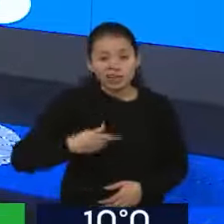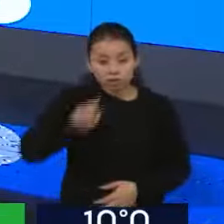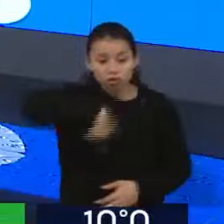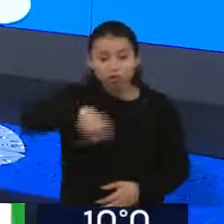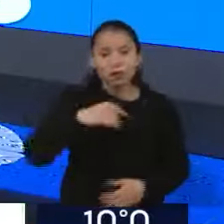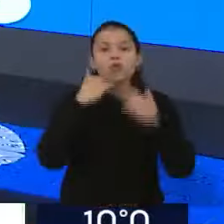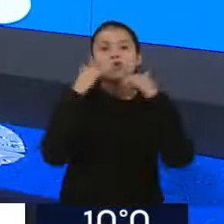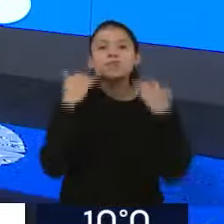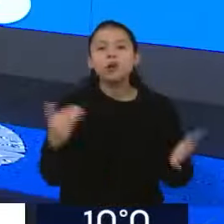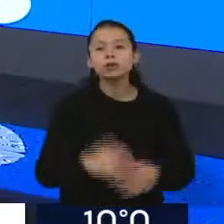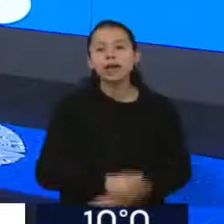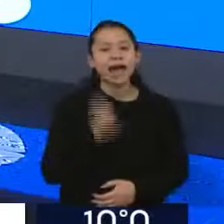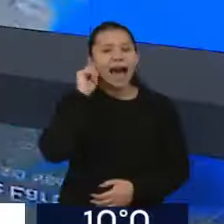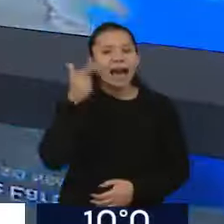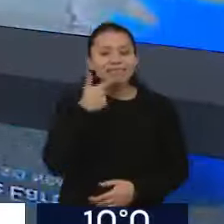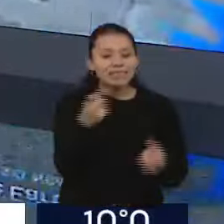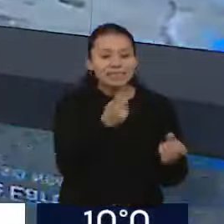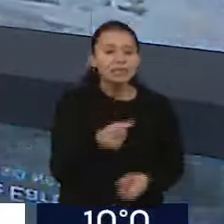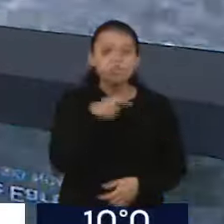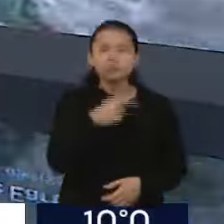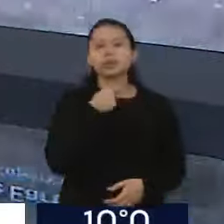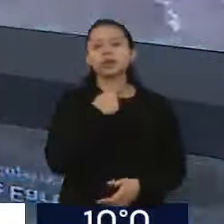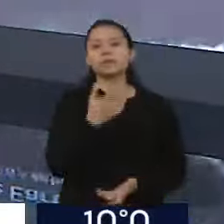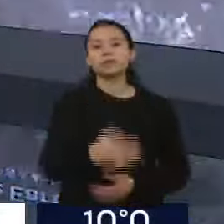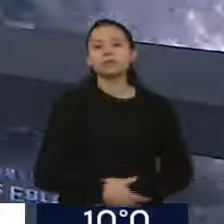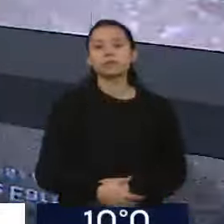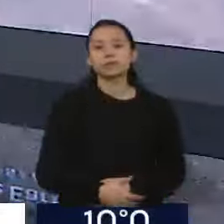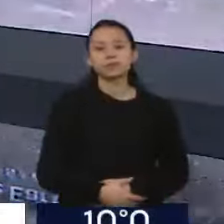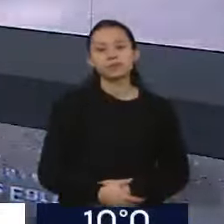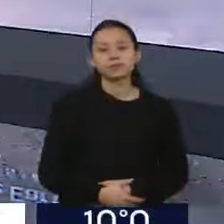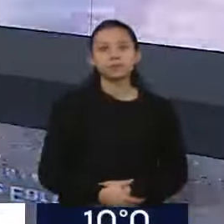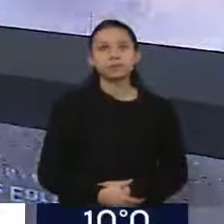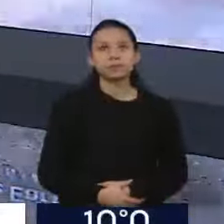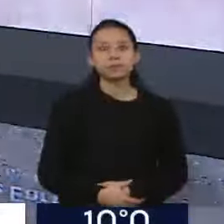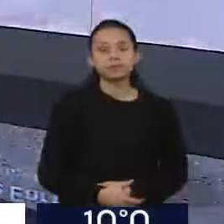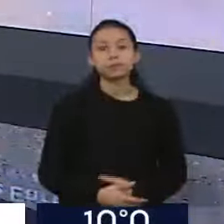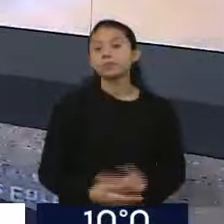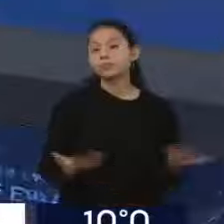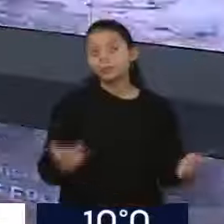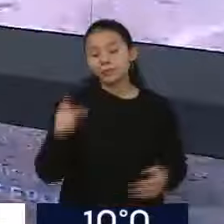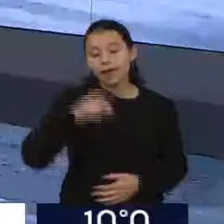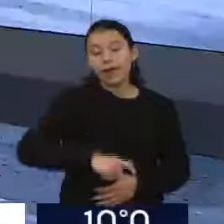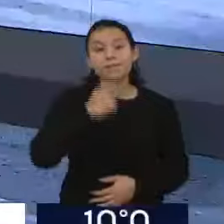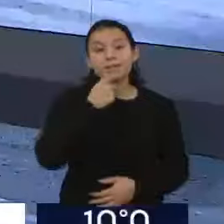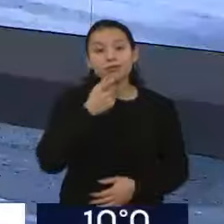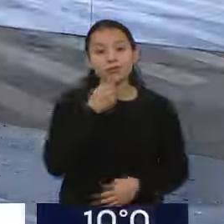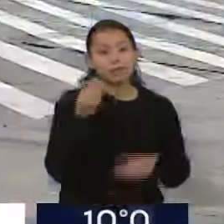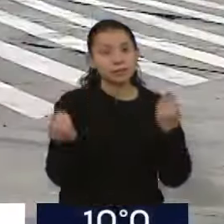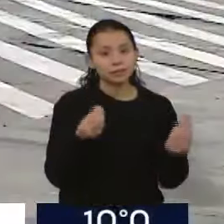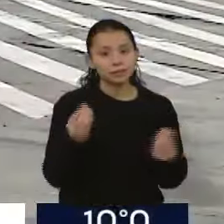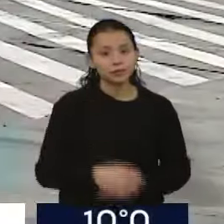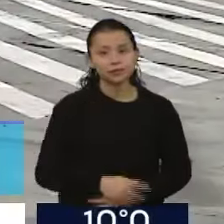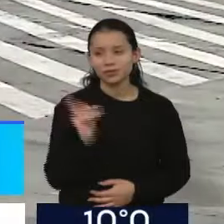tener gas en el GNC, gas en la industria, gas en la hornalla. Vamos a ver qué es lo que ha sucedido en Mendoza, porque nosotros te decíamos en los títulos que la situación